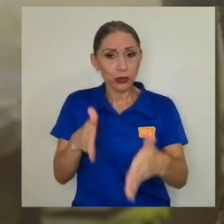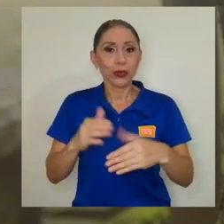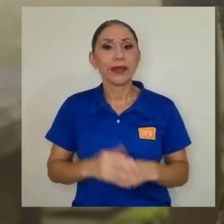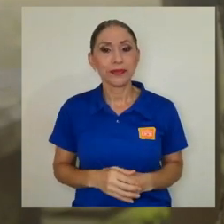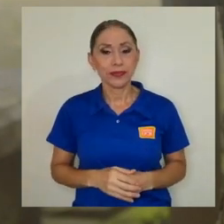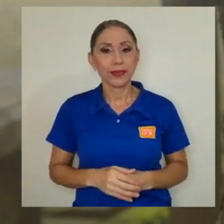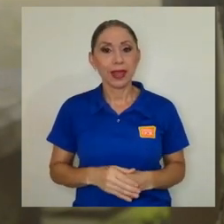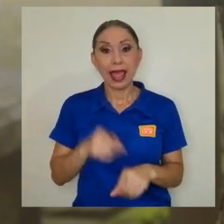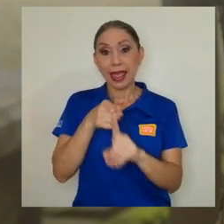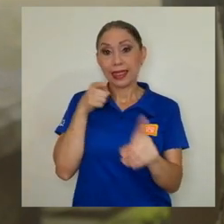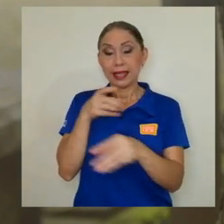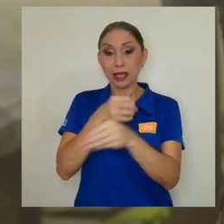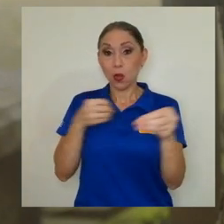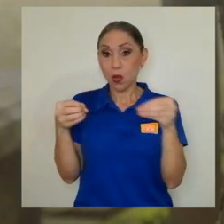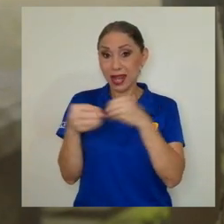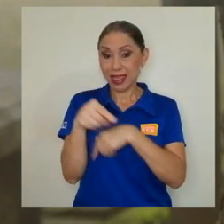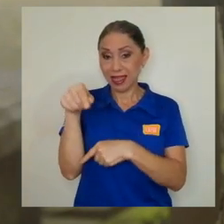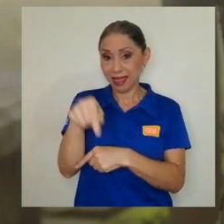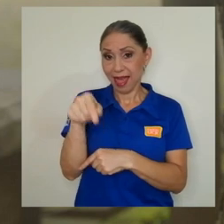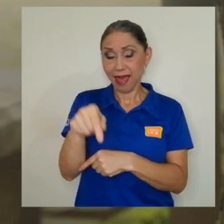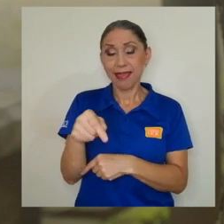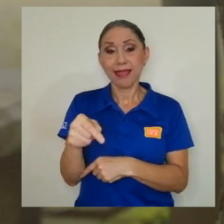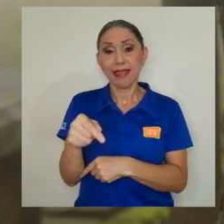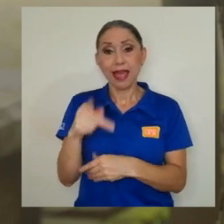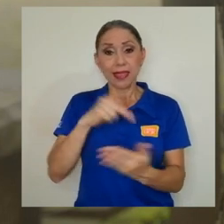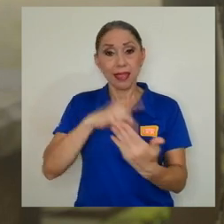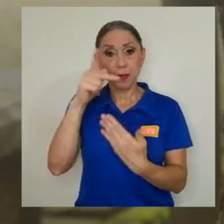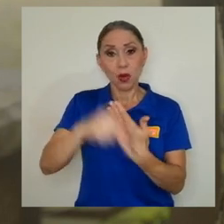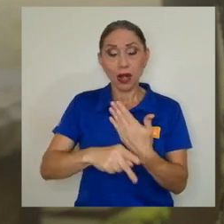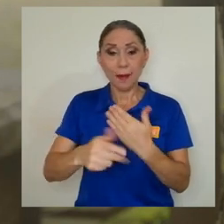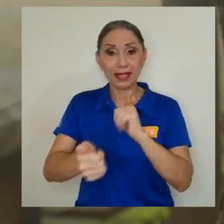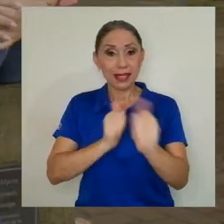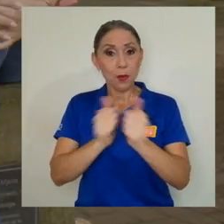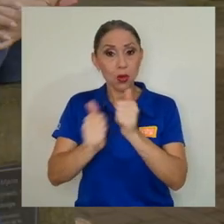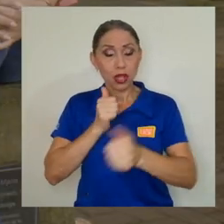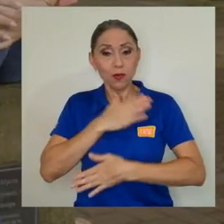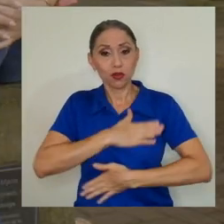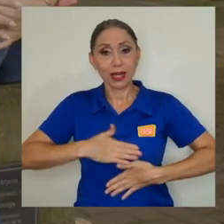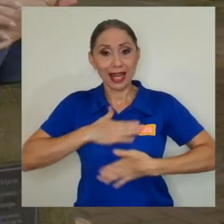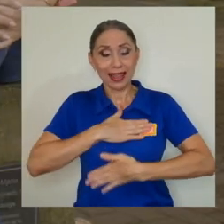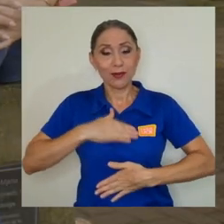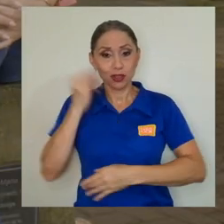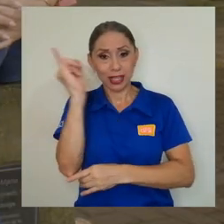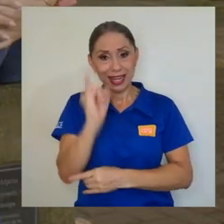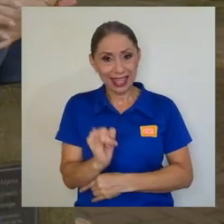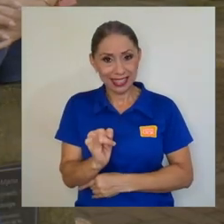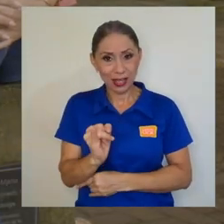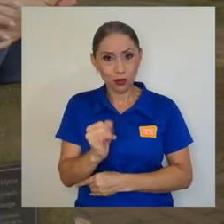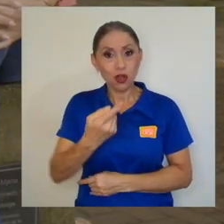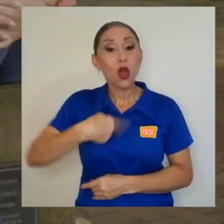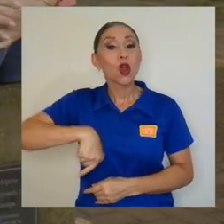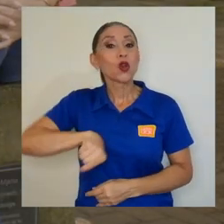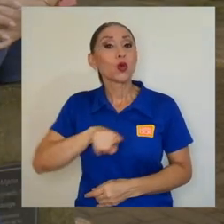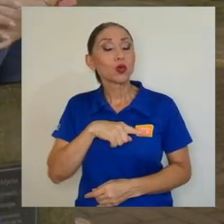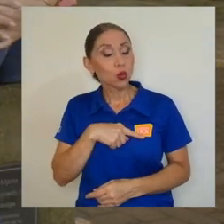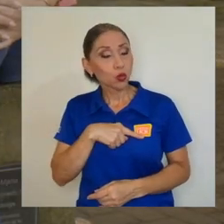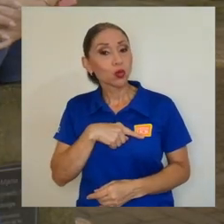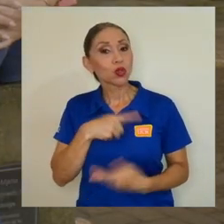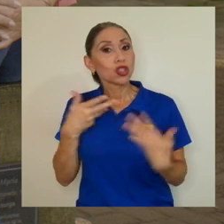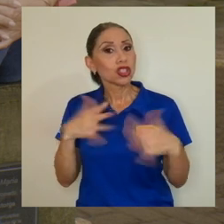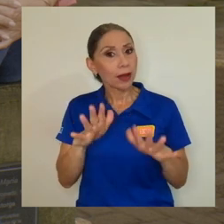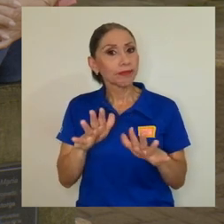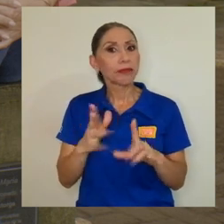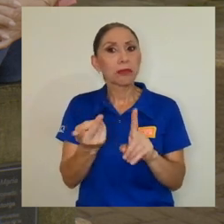la unidad propiamente de programas deportivos, recreativos y artísticos, estamos implementando una